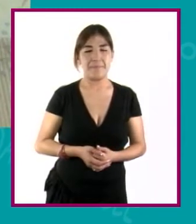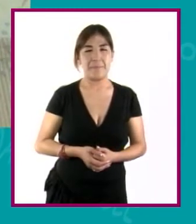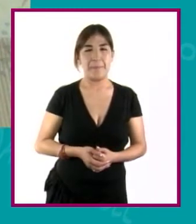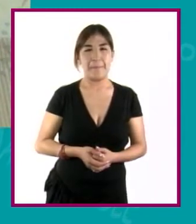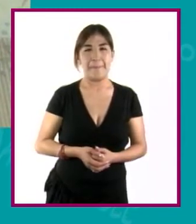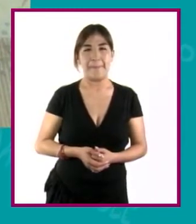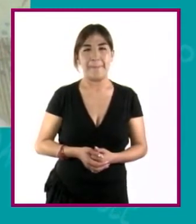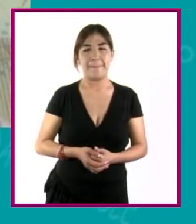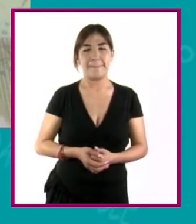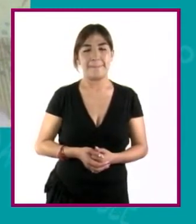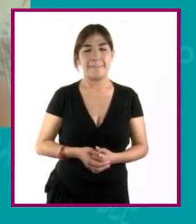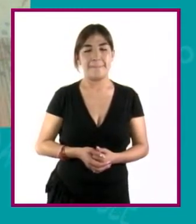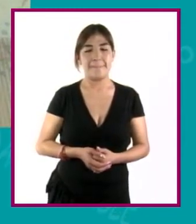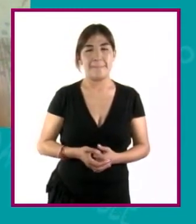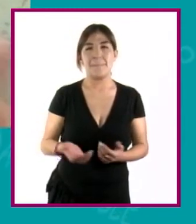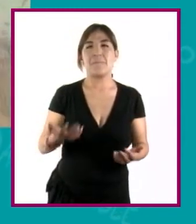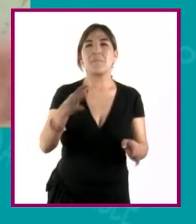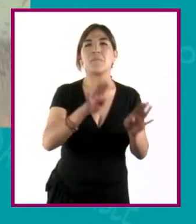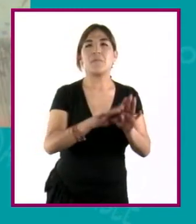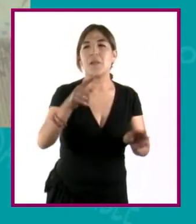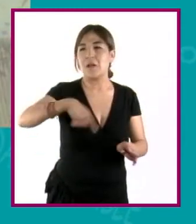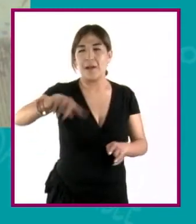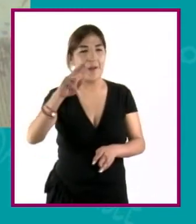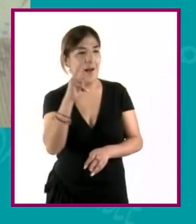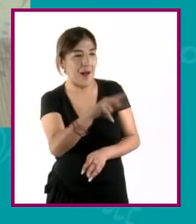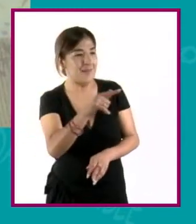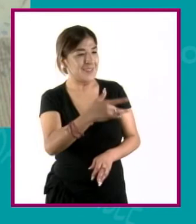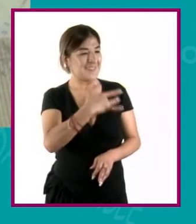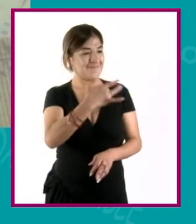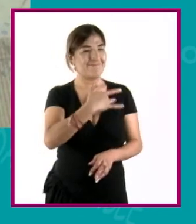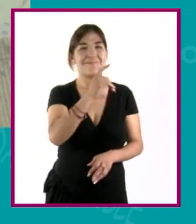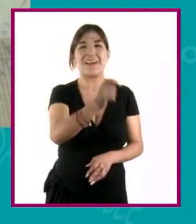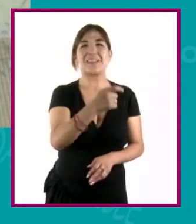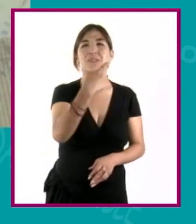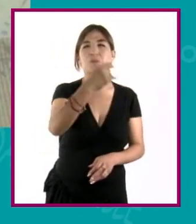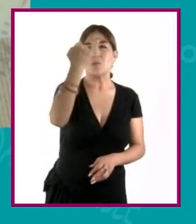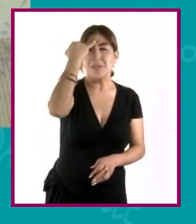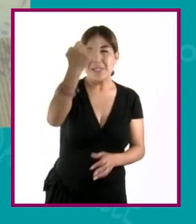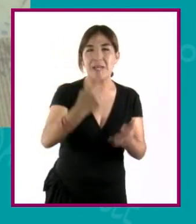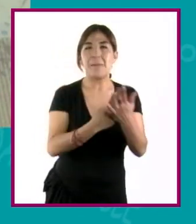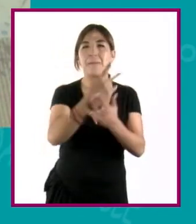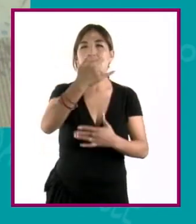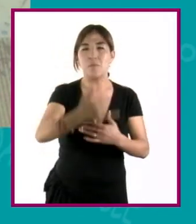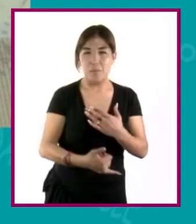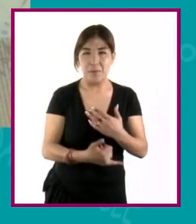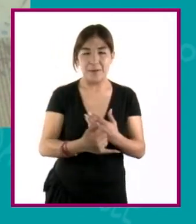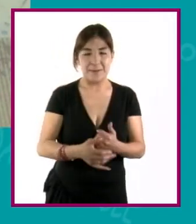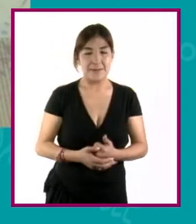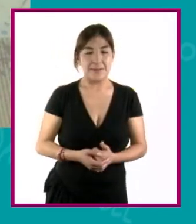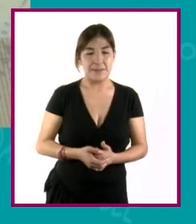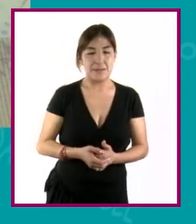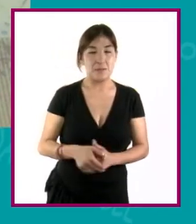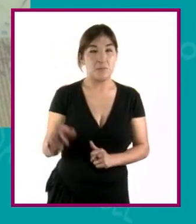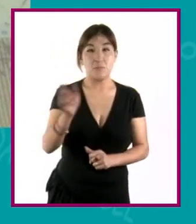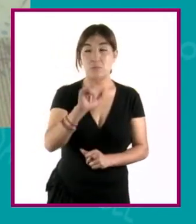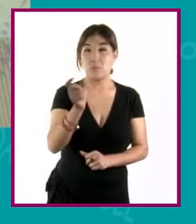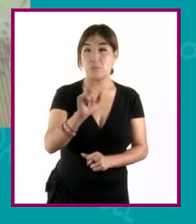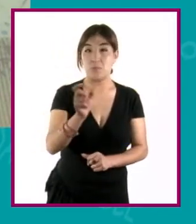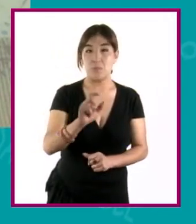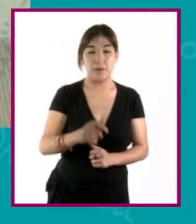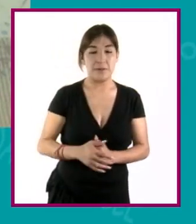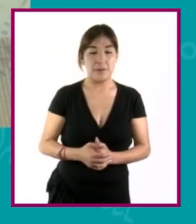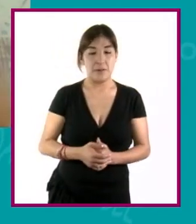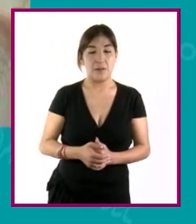donde hay alguna intención muy clara sobre un proyecto. Entonces, me parece que, normalmente, cuando hay